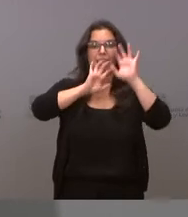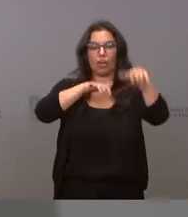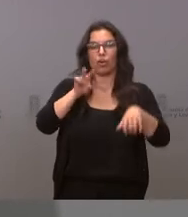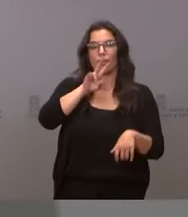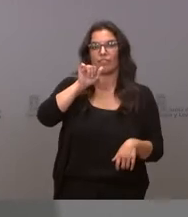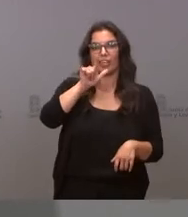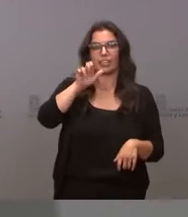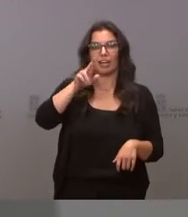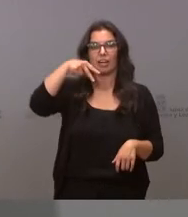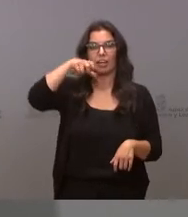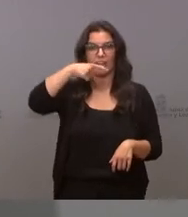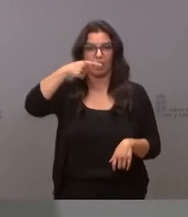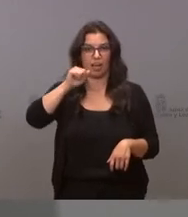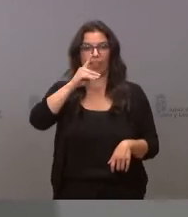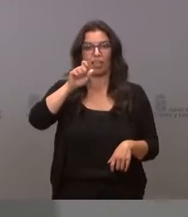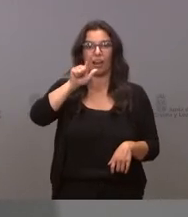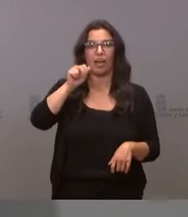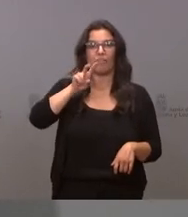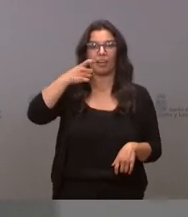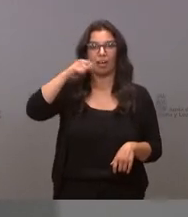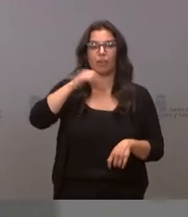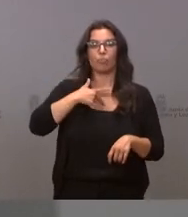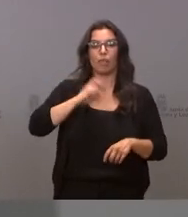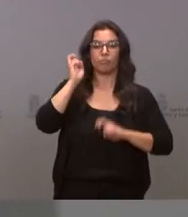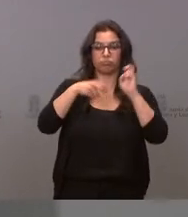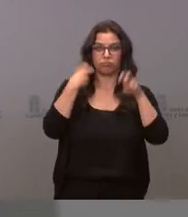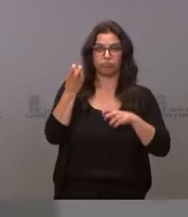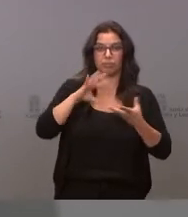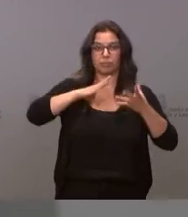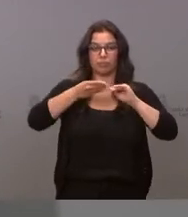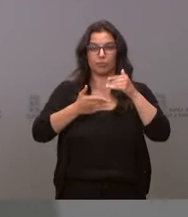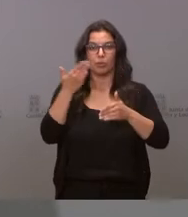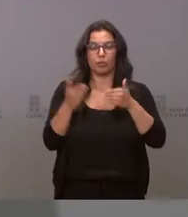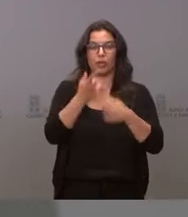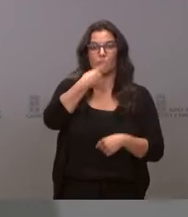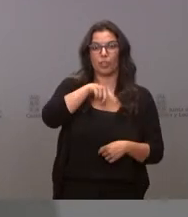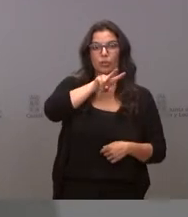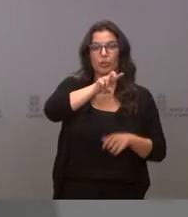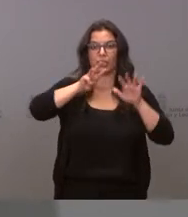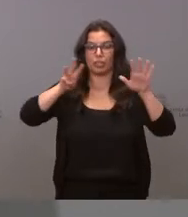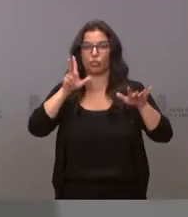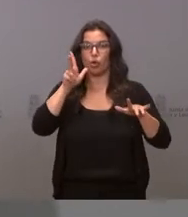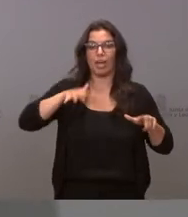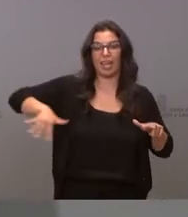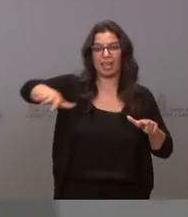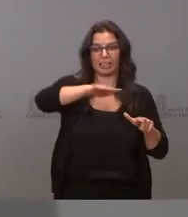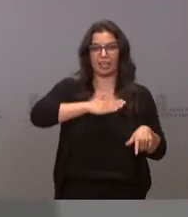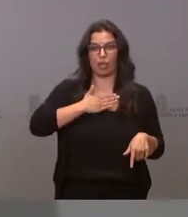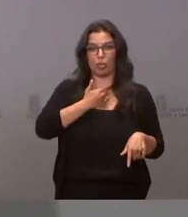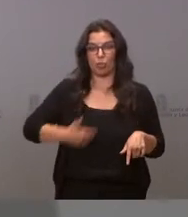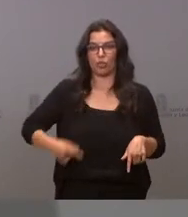Eso nos va a permitir modernizar 128 hectáreas de 120 propietarios.